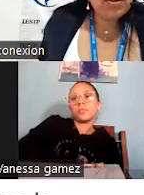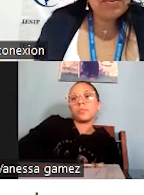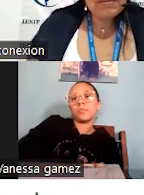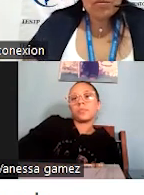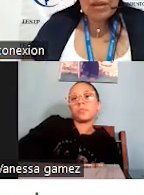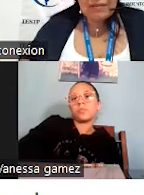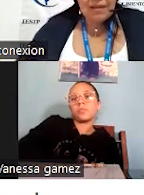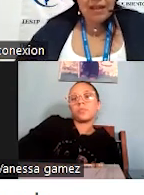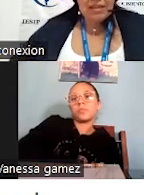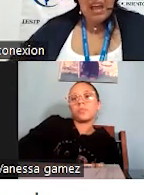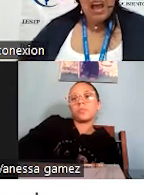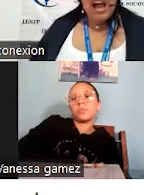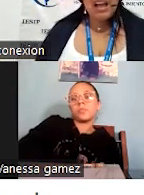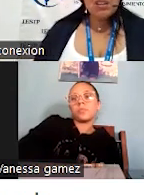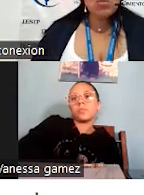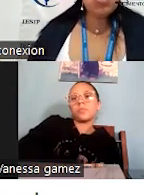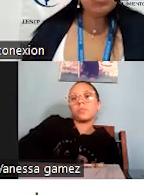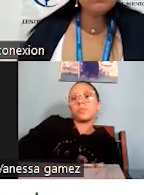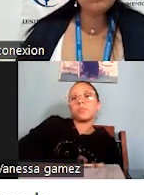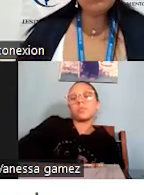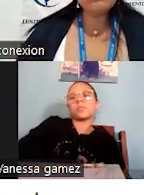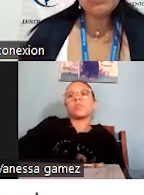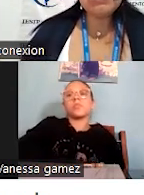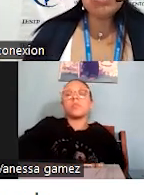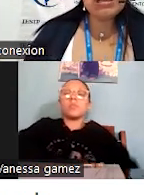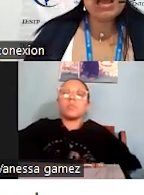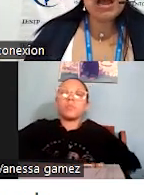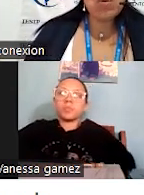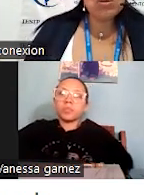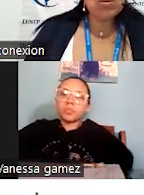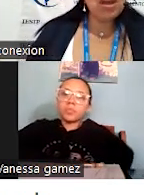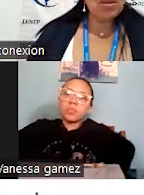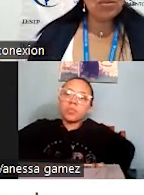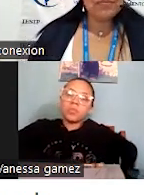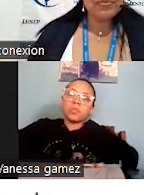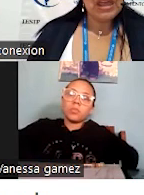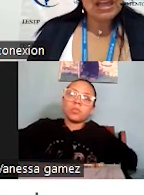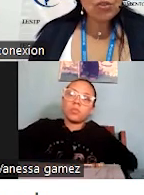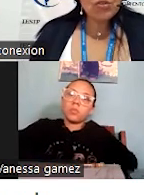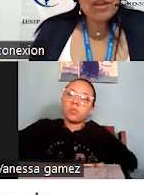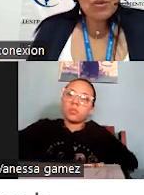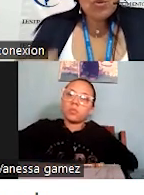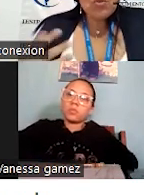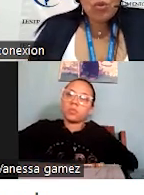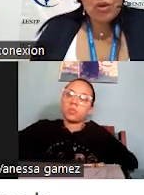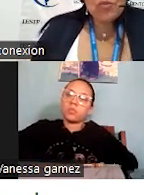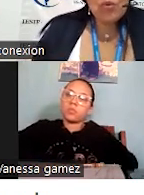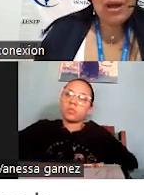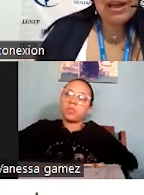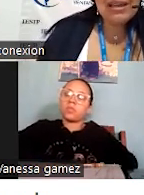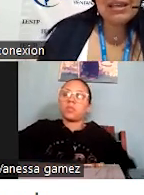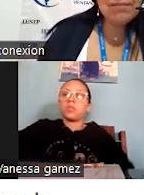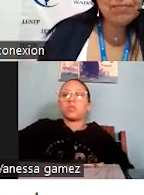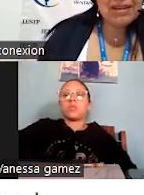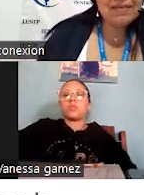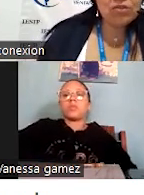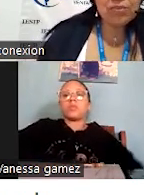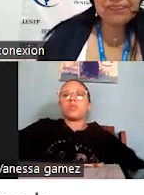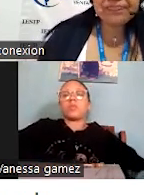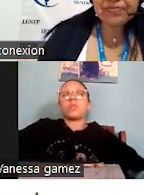persona le puede pasar un accidente. Ay, no, este, no, esta gente ni agua nos dieron. Entonces, todo eso va